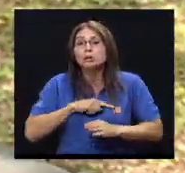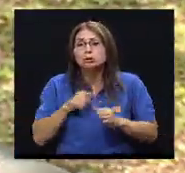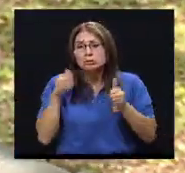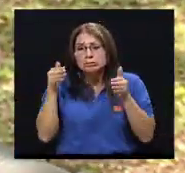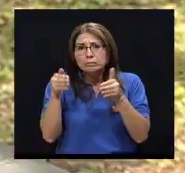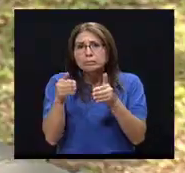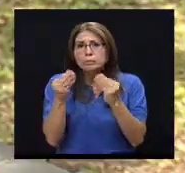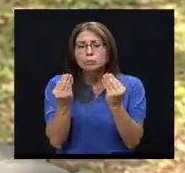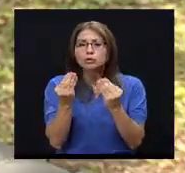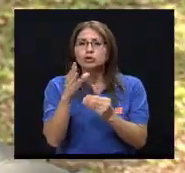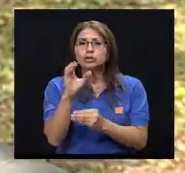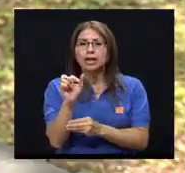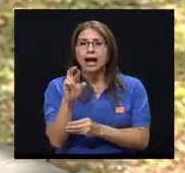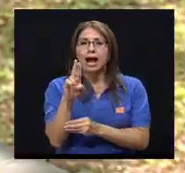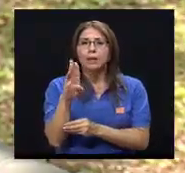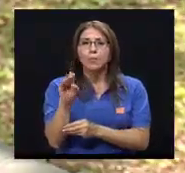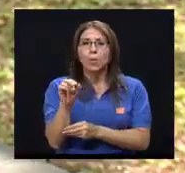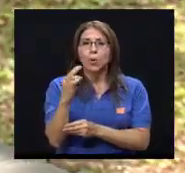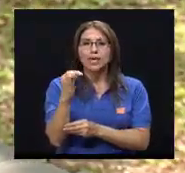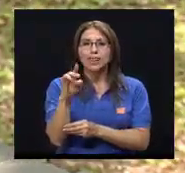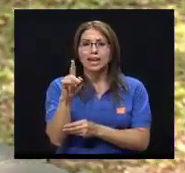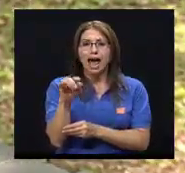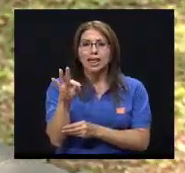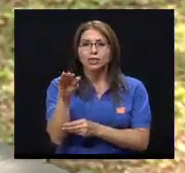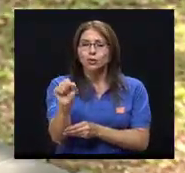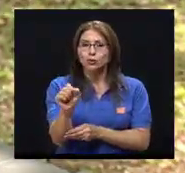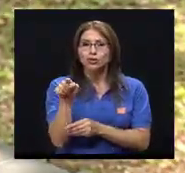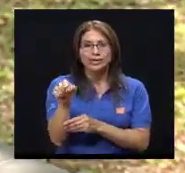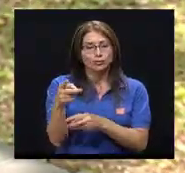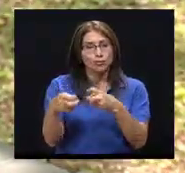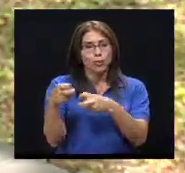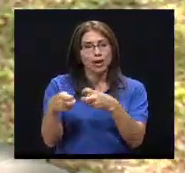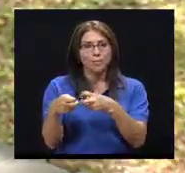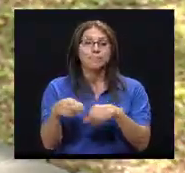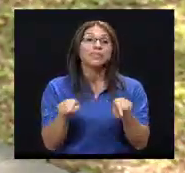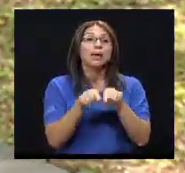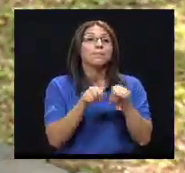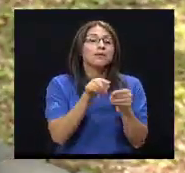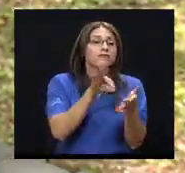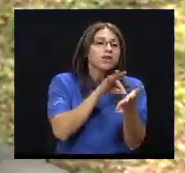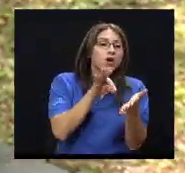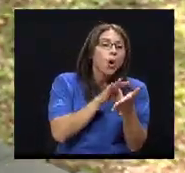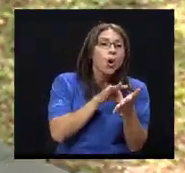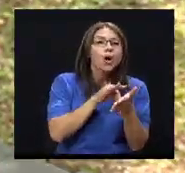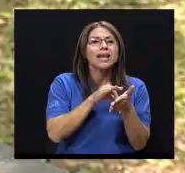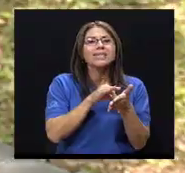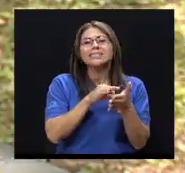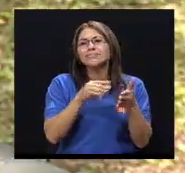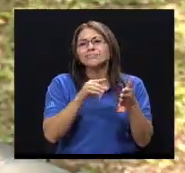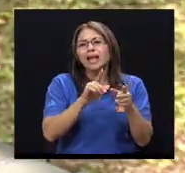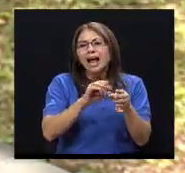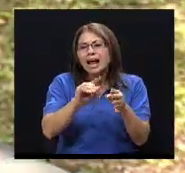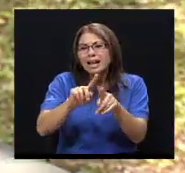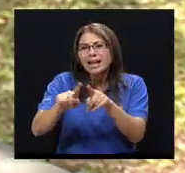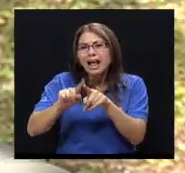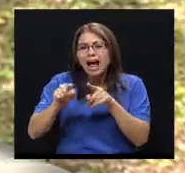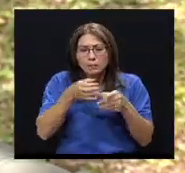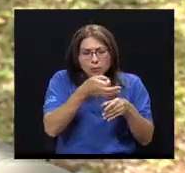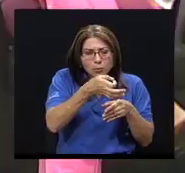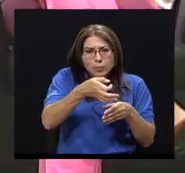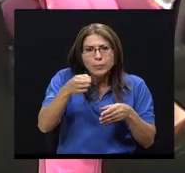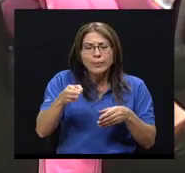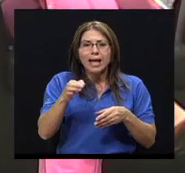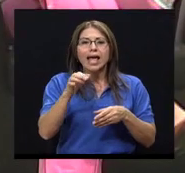Entonces estamos incurriendo en un exceso y eso siempre va a ser un problema. Leguminosas, frijoles, garbanzos, lentejas, cubases, todos los días.